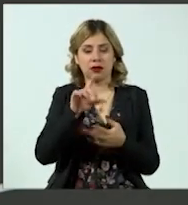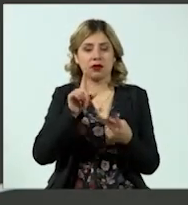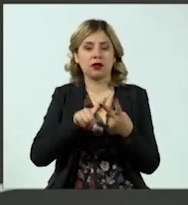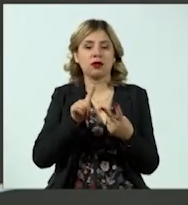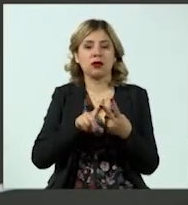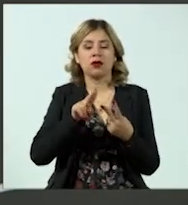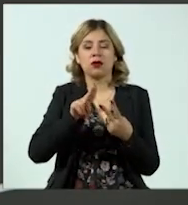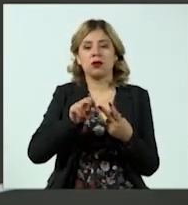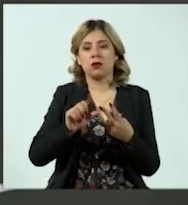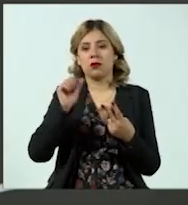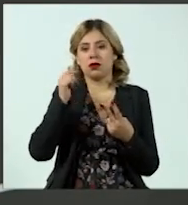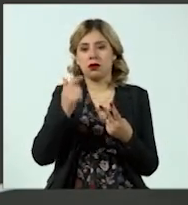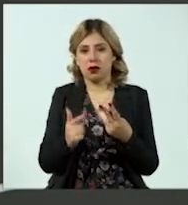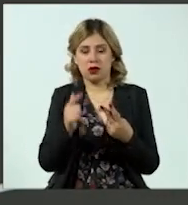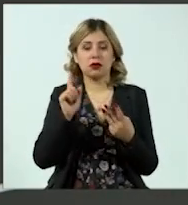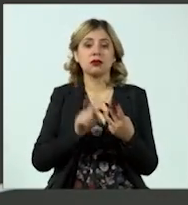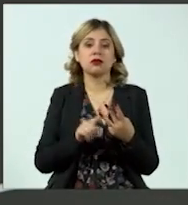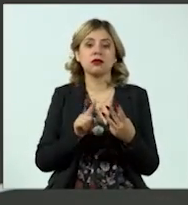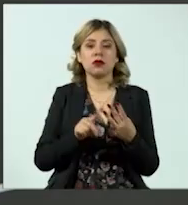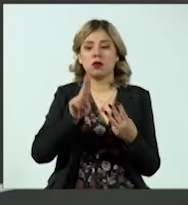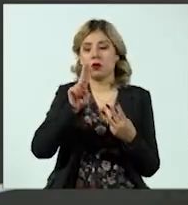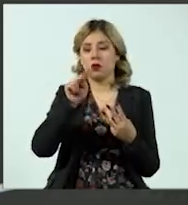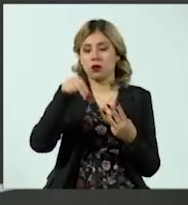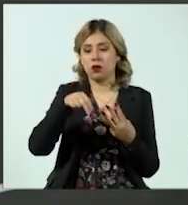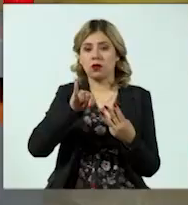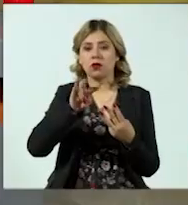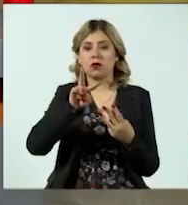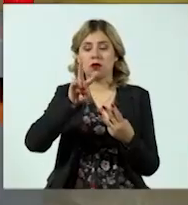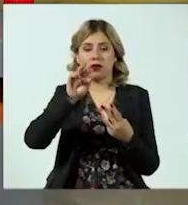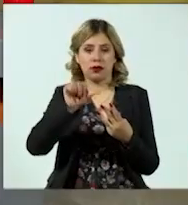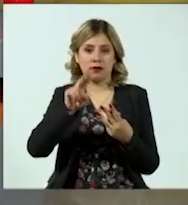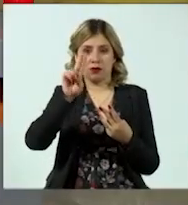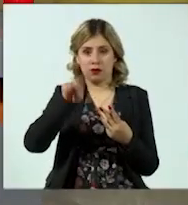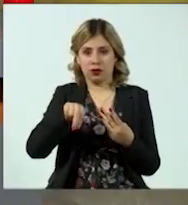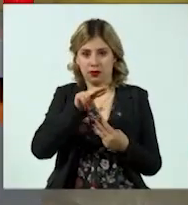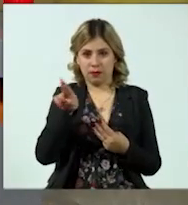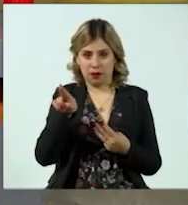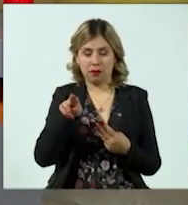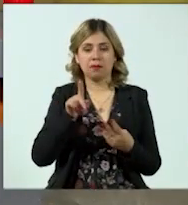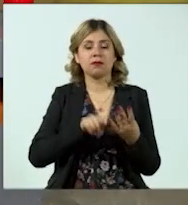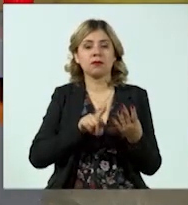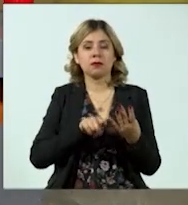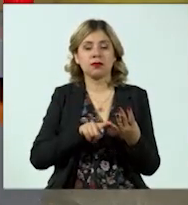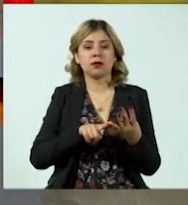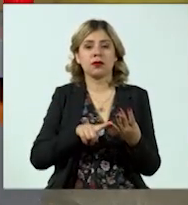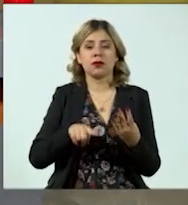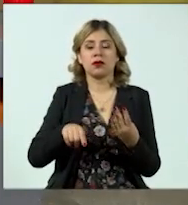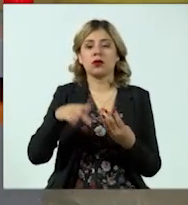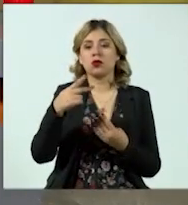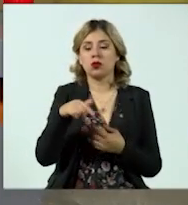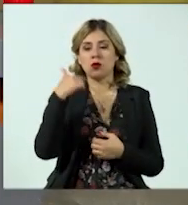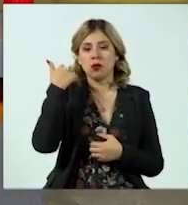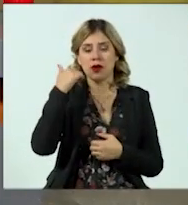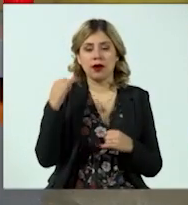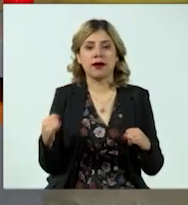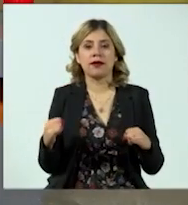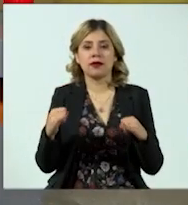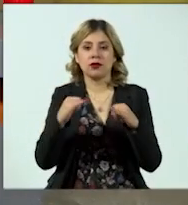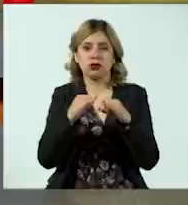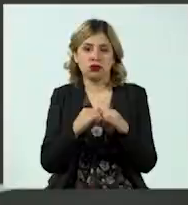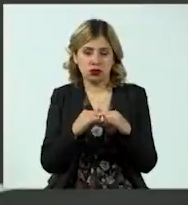Autónoma de Guadalajara, la UNIVA, entre otras como la Antropológica de Guadalajara, el Instituto